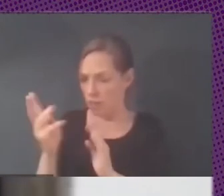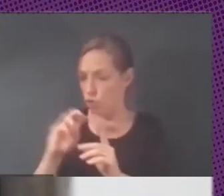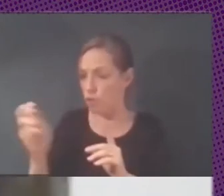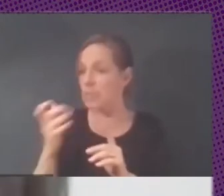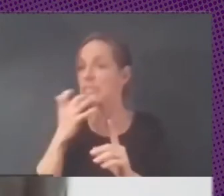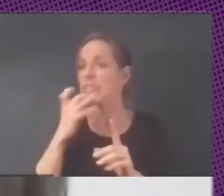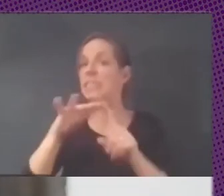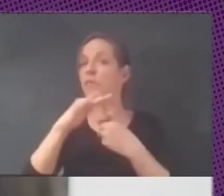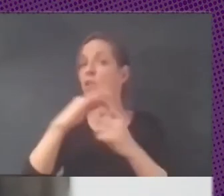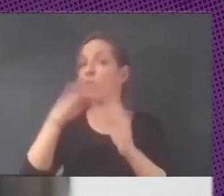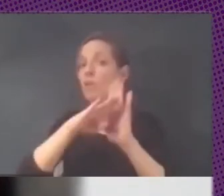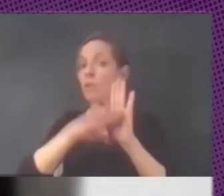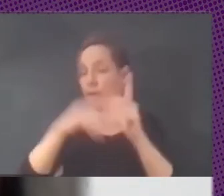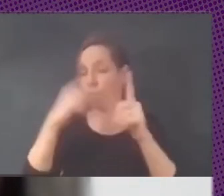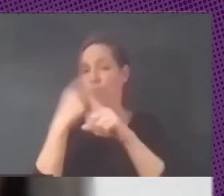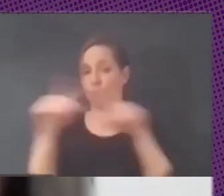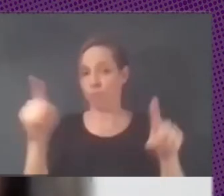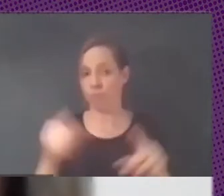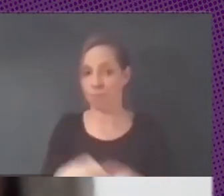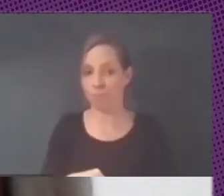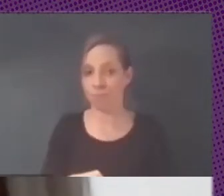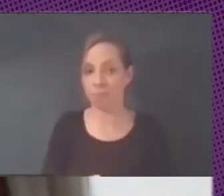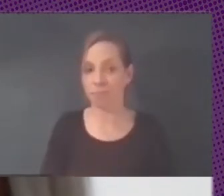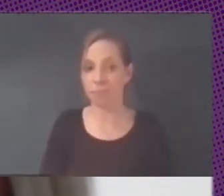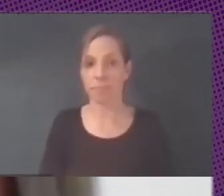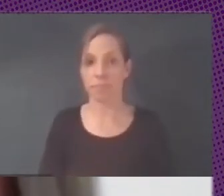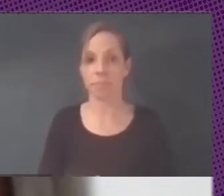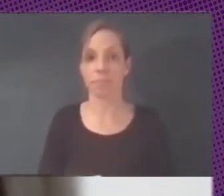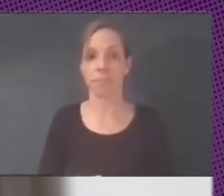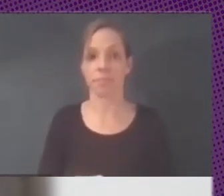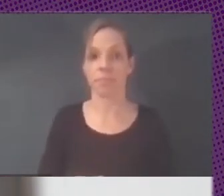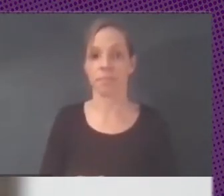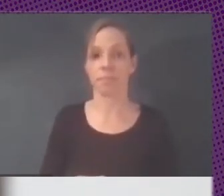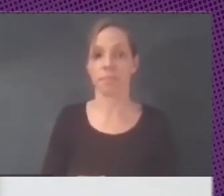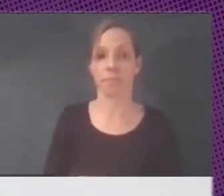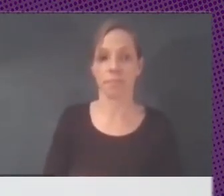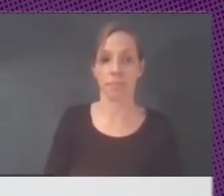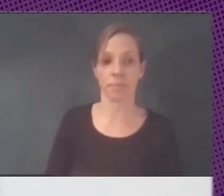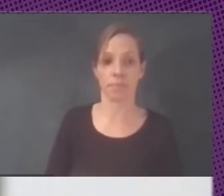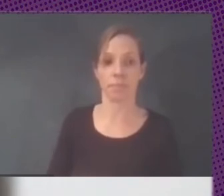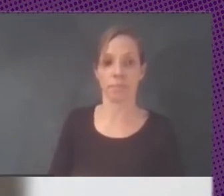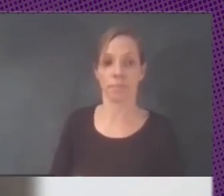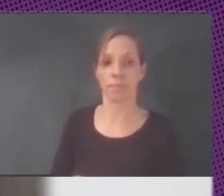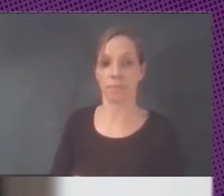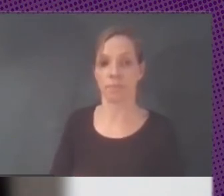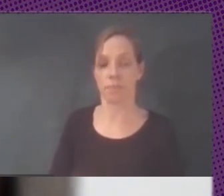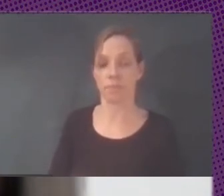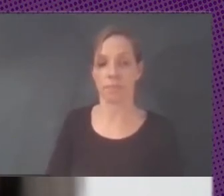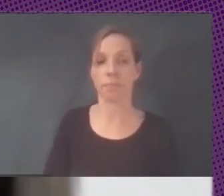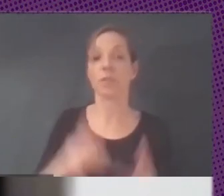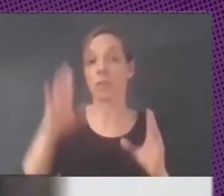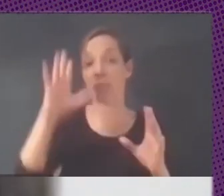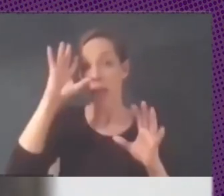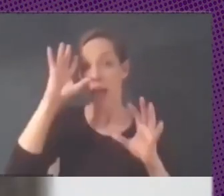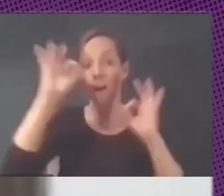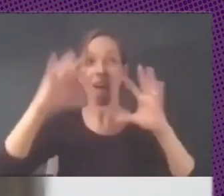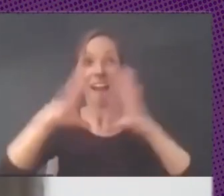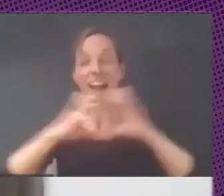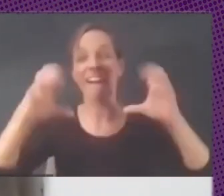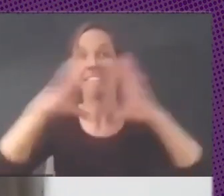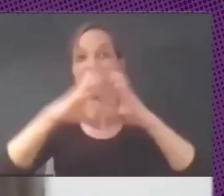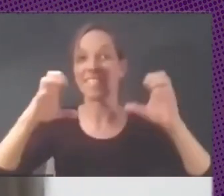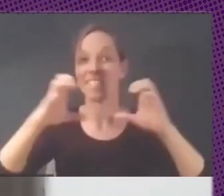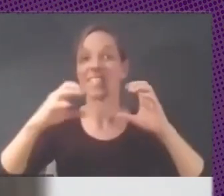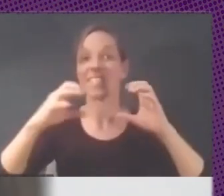entonces ese pasaje de la lógica entusiasta a la institucionalización y a la sostenibilidad de esas